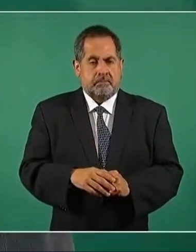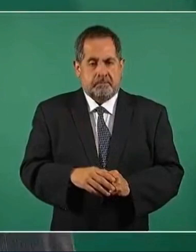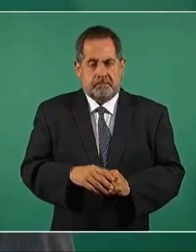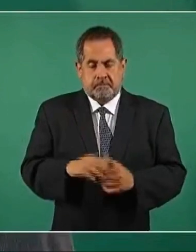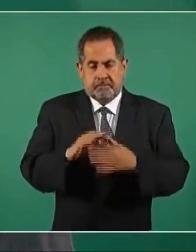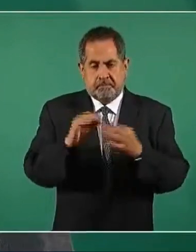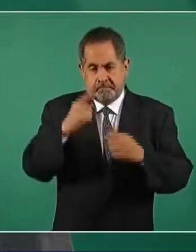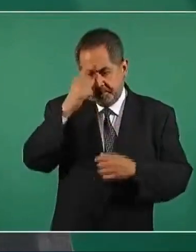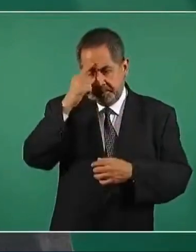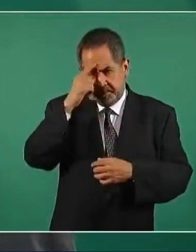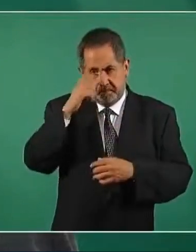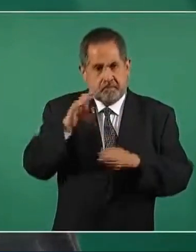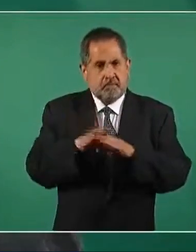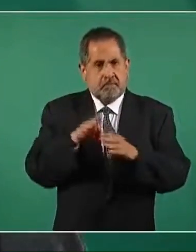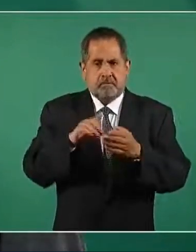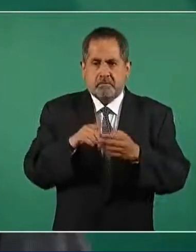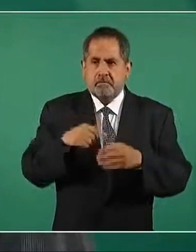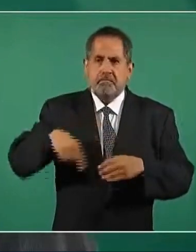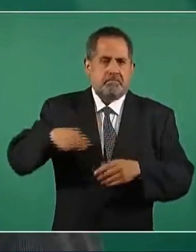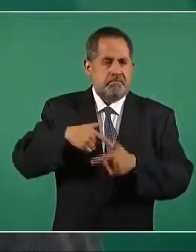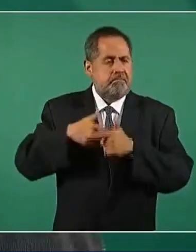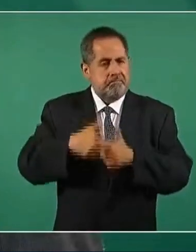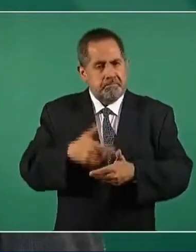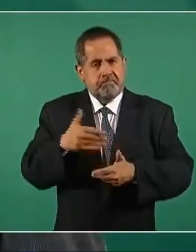enfrentar, o mejor dicho, seguir enfrentando,